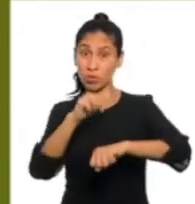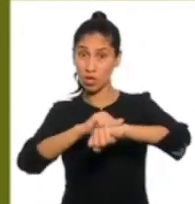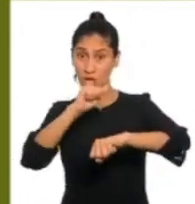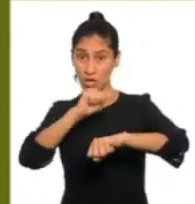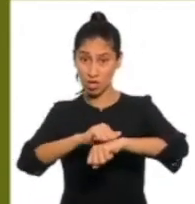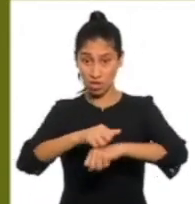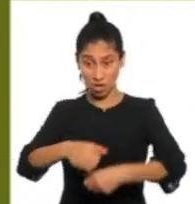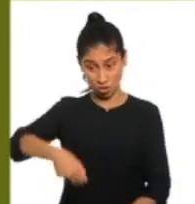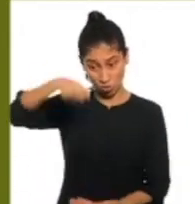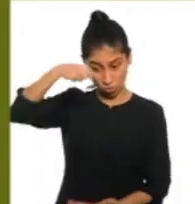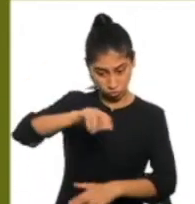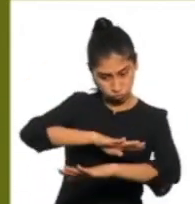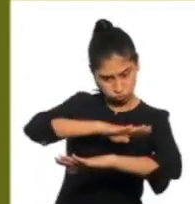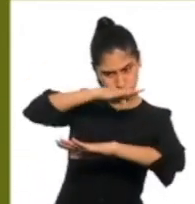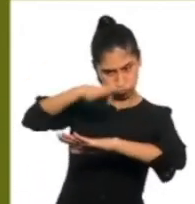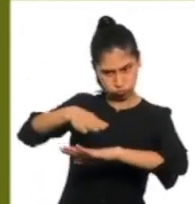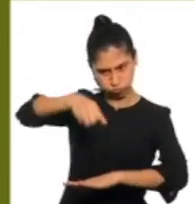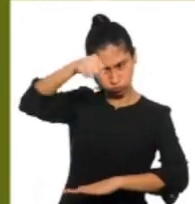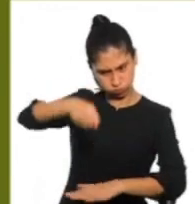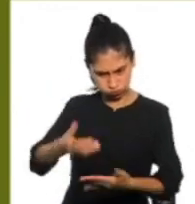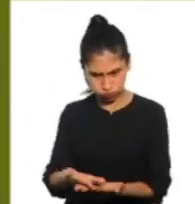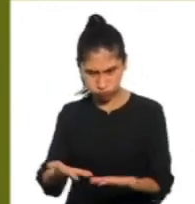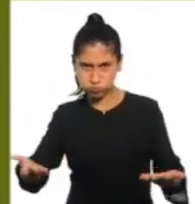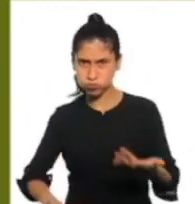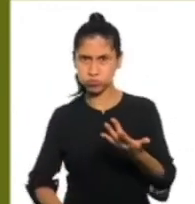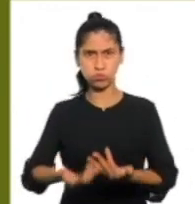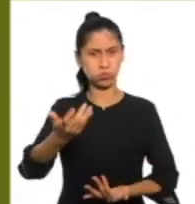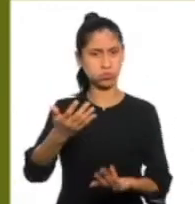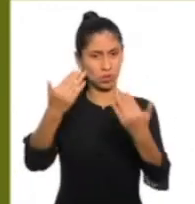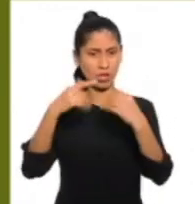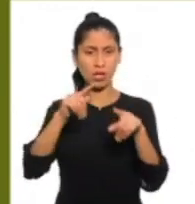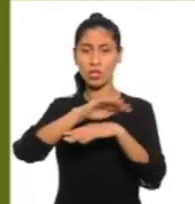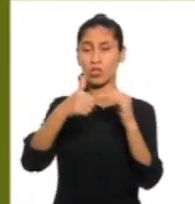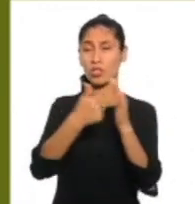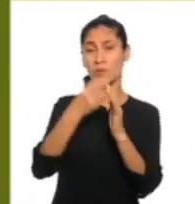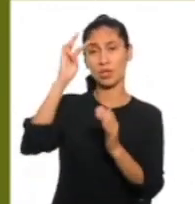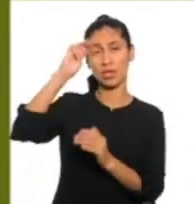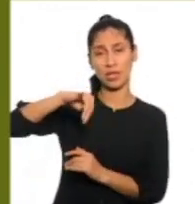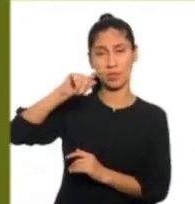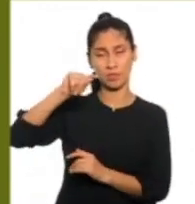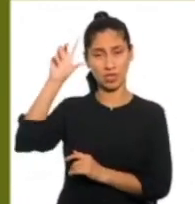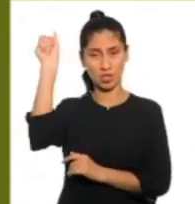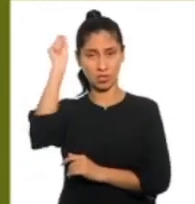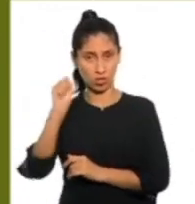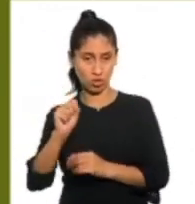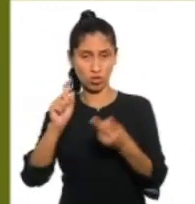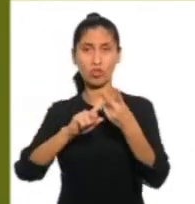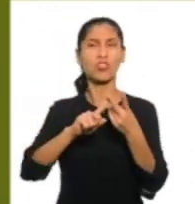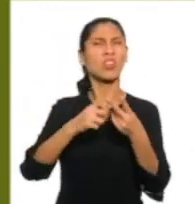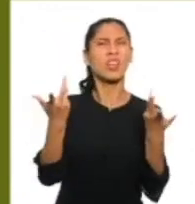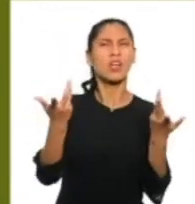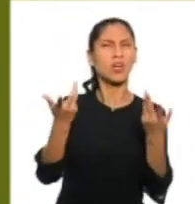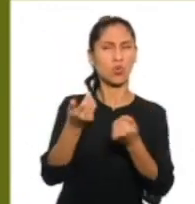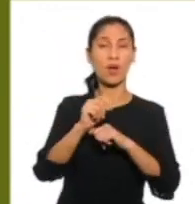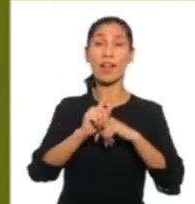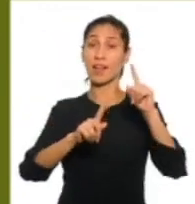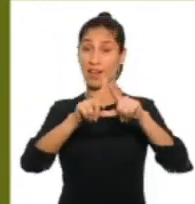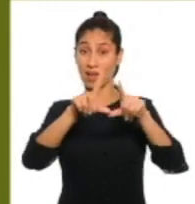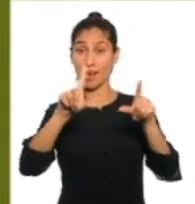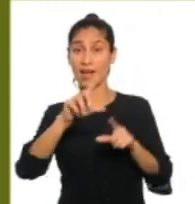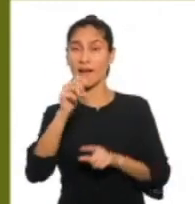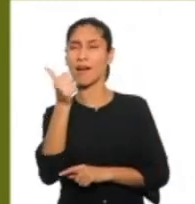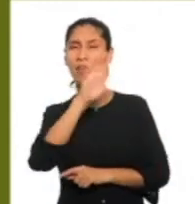de la tierra. En los mitos o leyendas tenemos la leyenda de la Laguna de Paca.